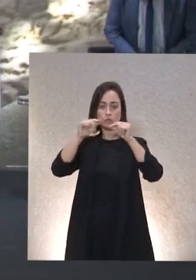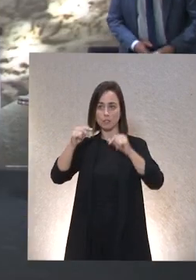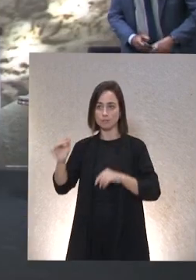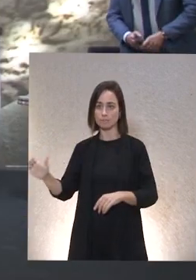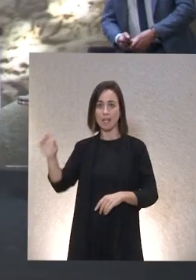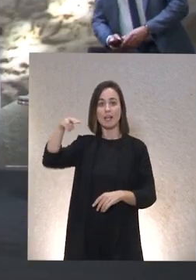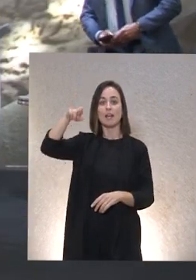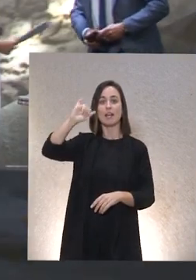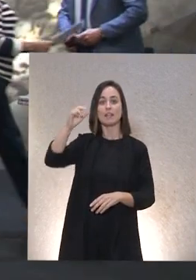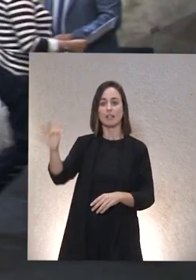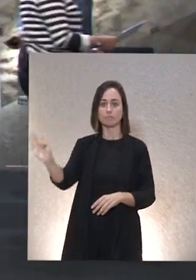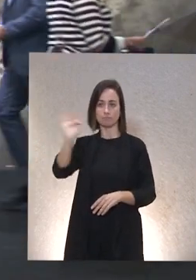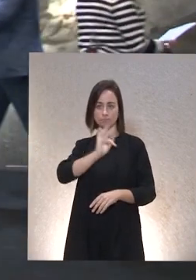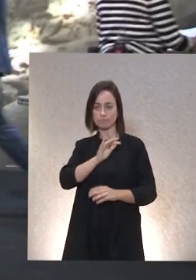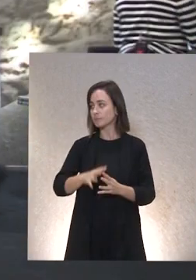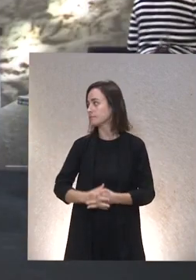quieres?